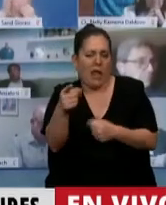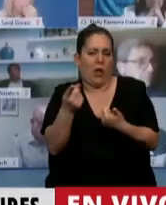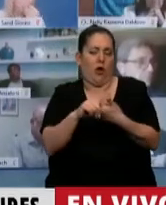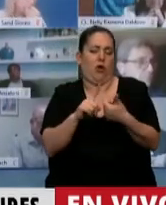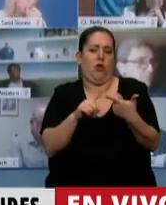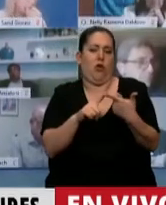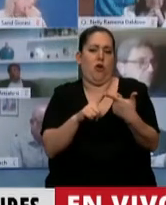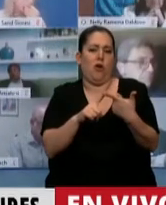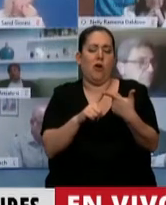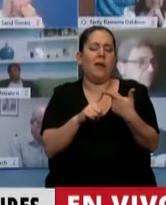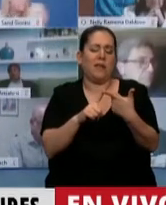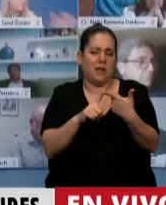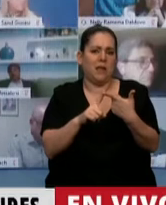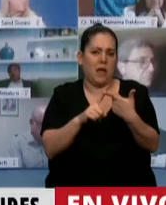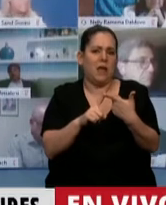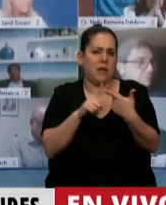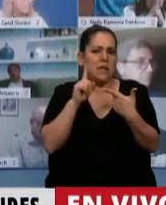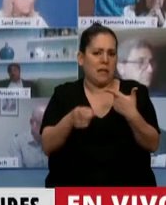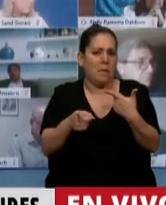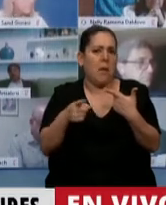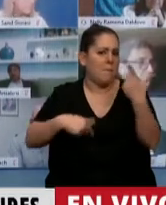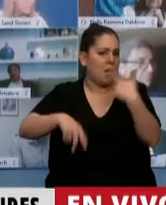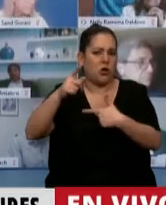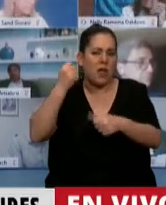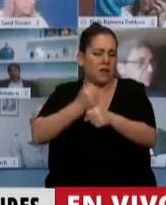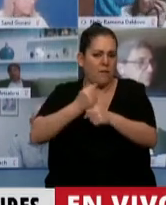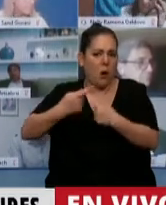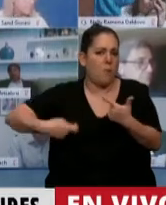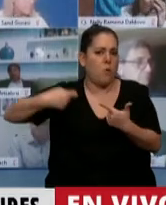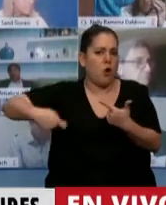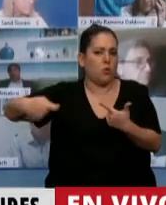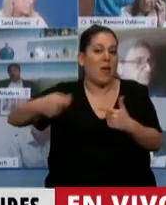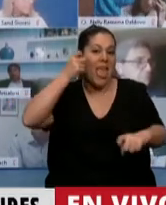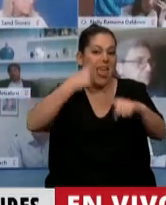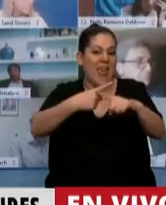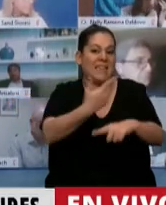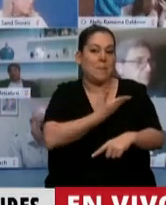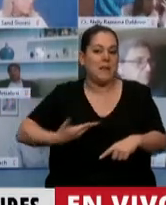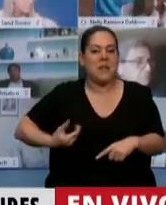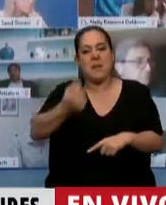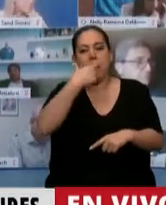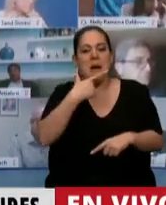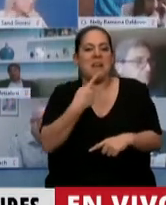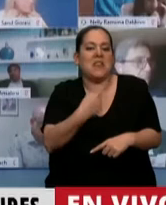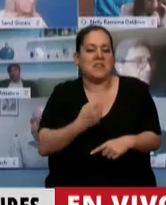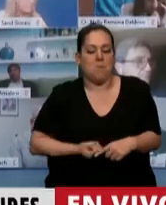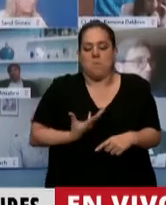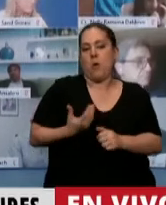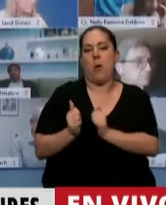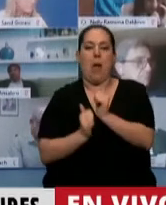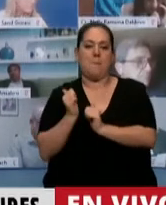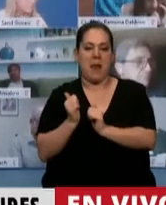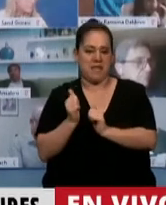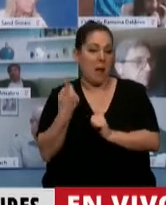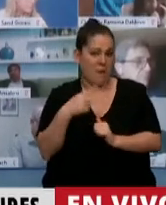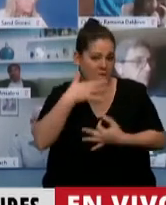que una gran parte son monotributistas, como diría el expresidente Macri, emprendedores, ¿no? Que están en